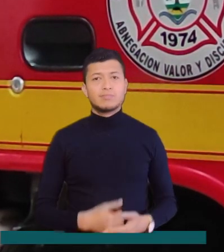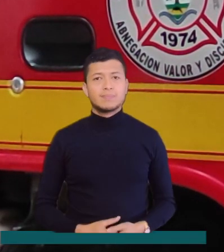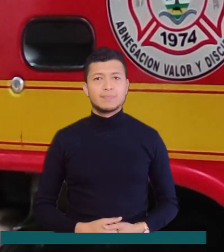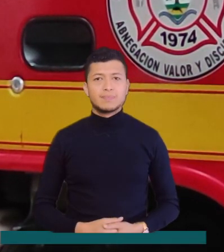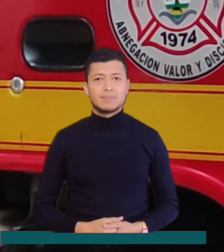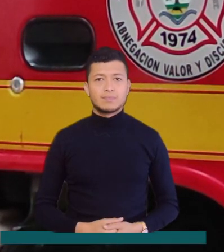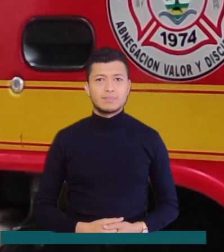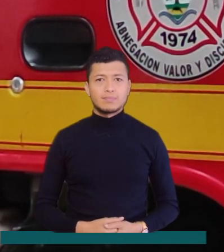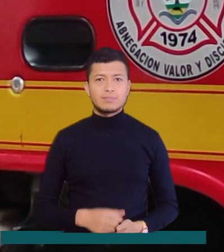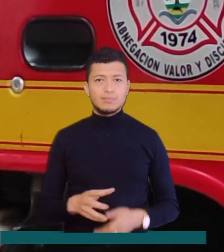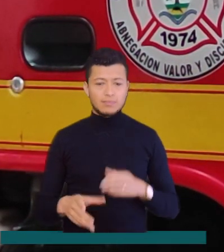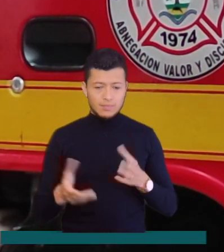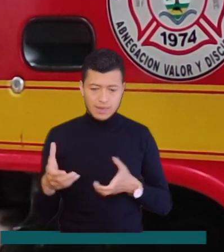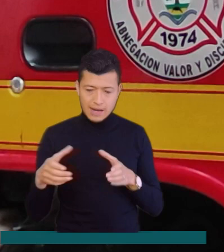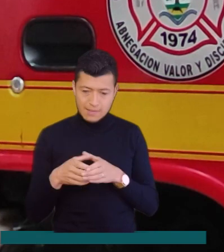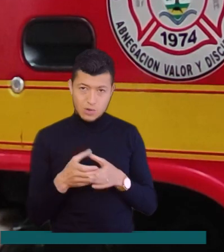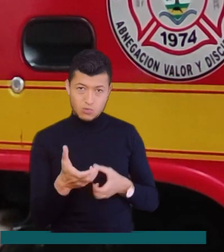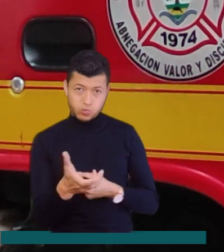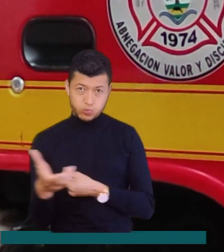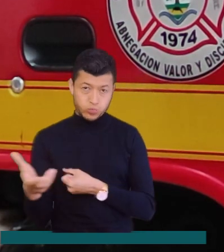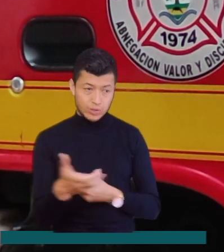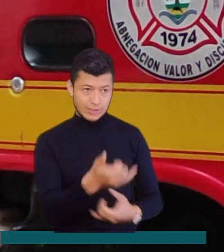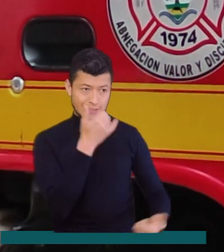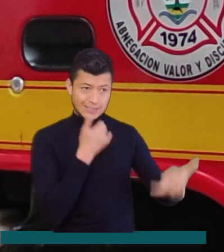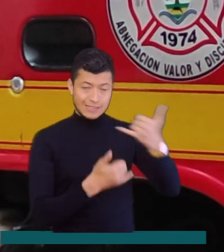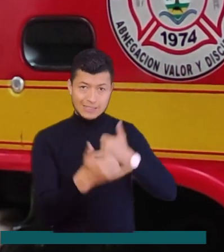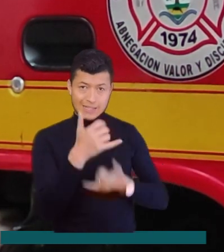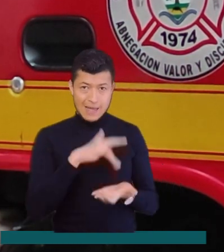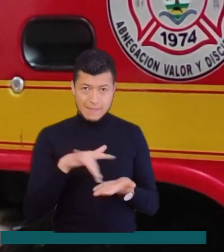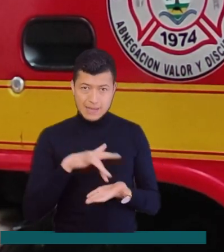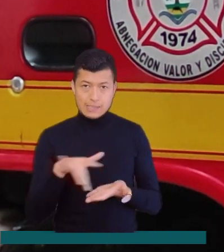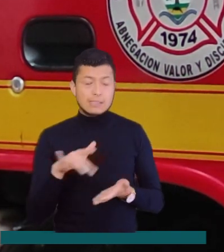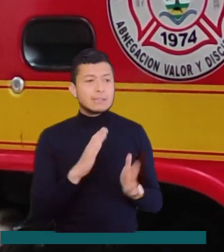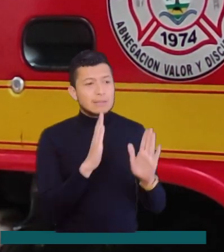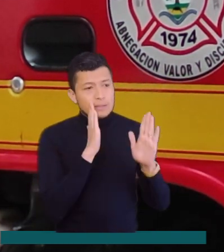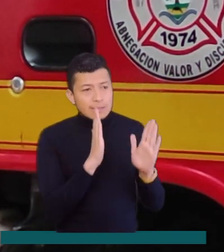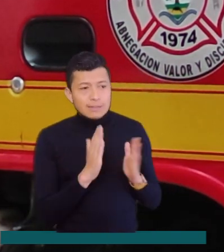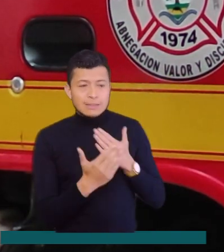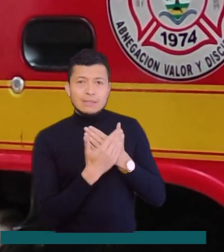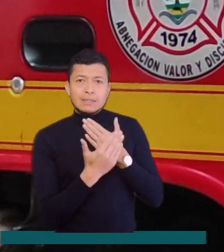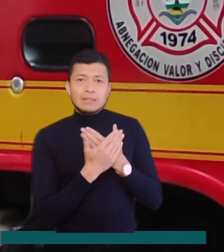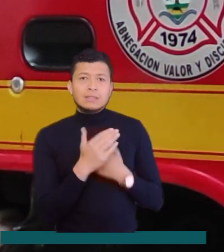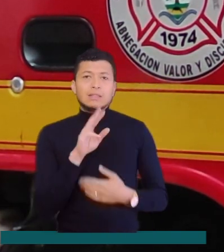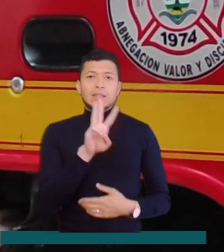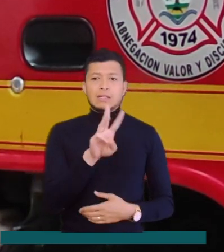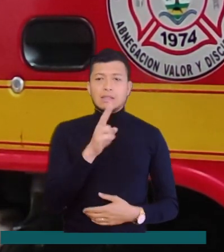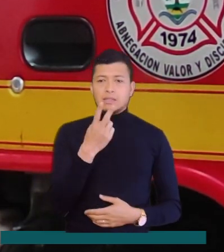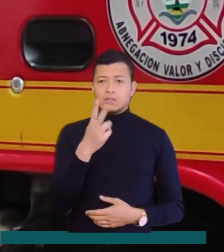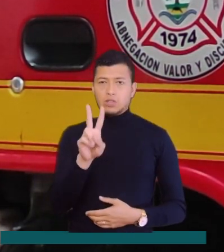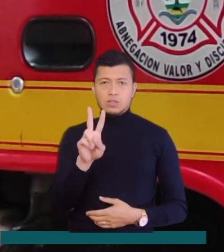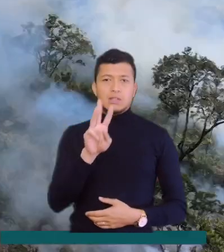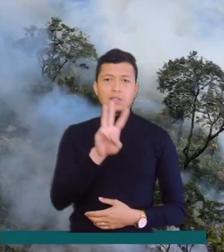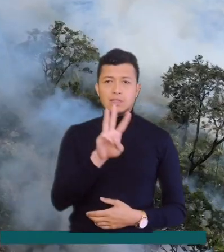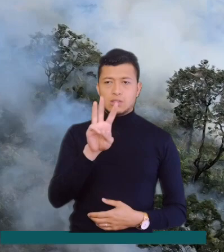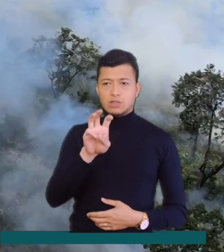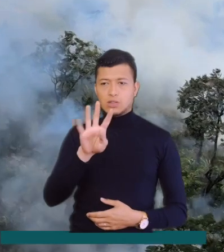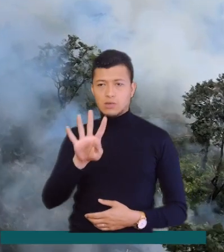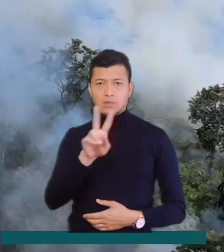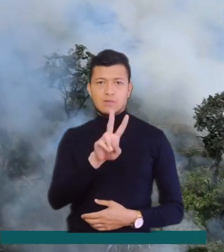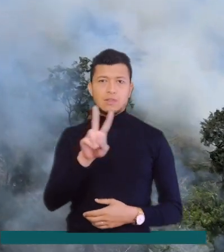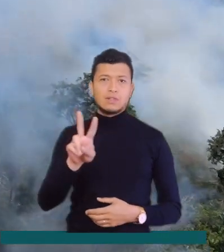recibe a través de sus líneas de emergencia el reporte que lo deben de hacer al 312-384